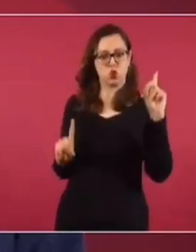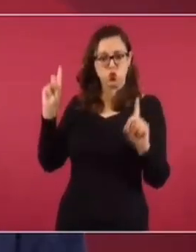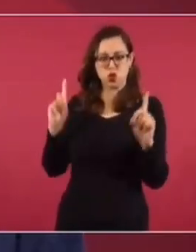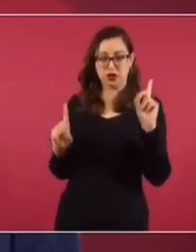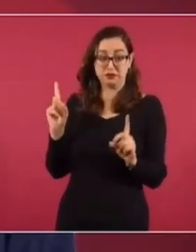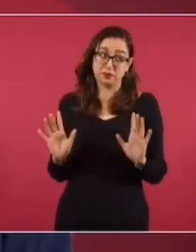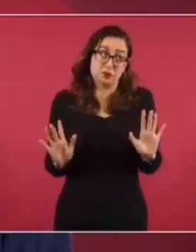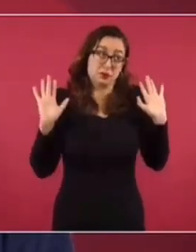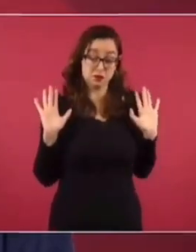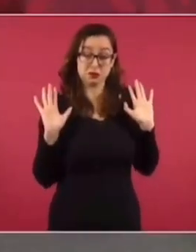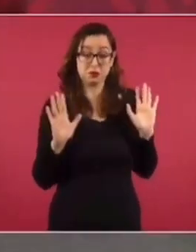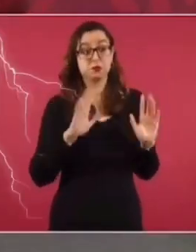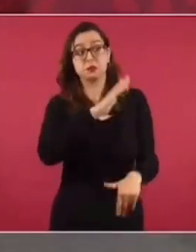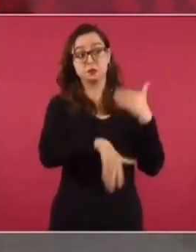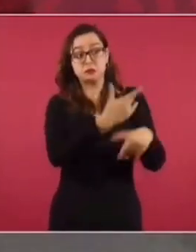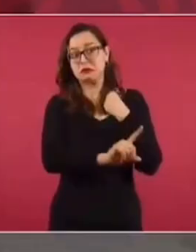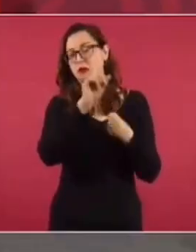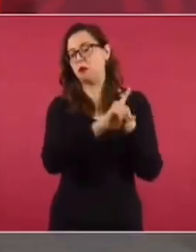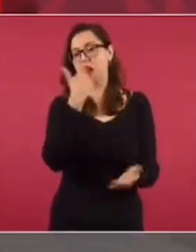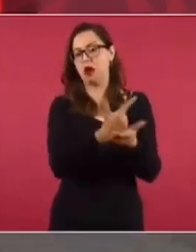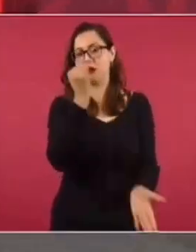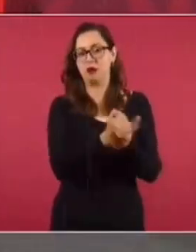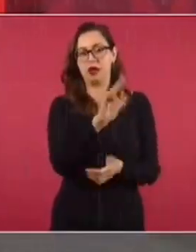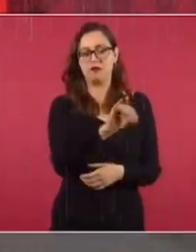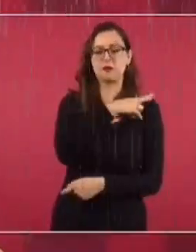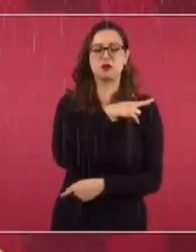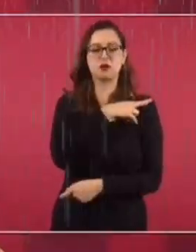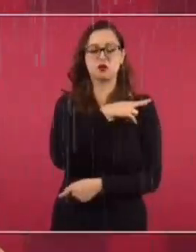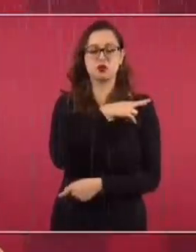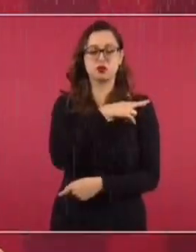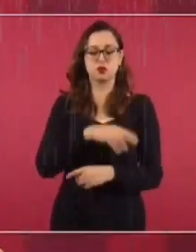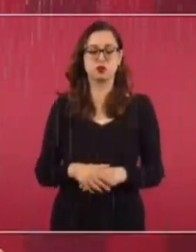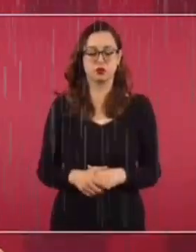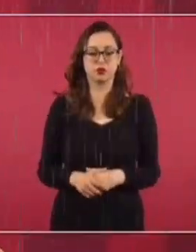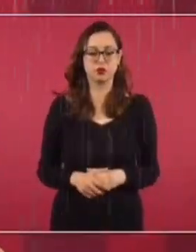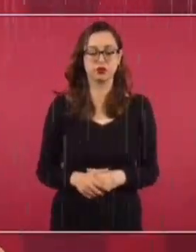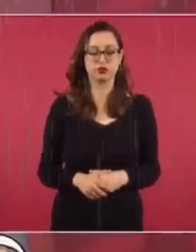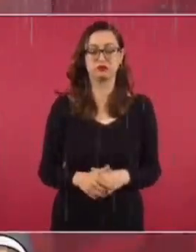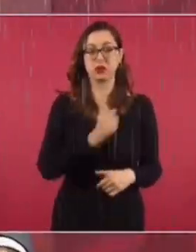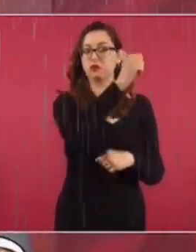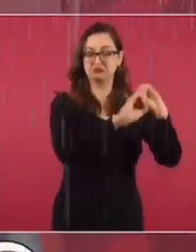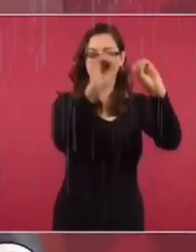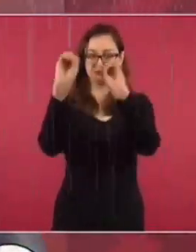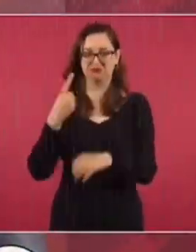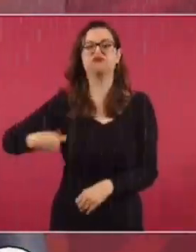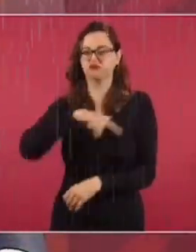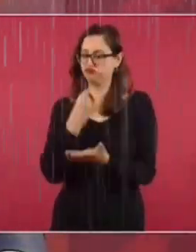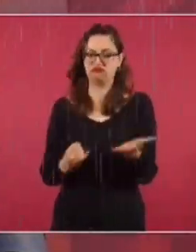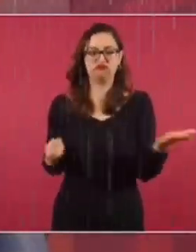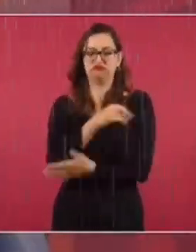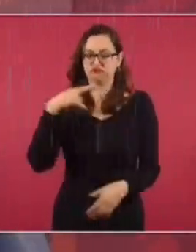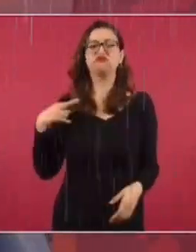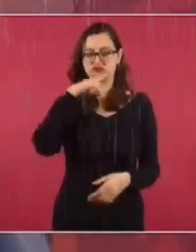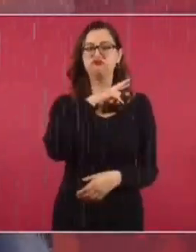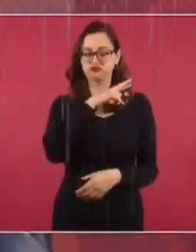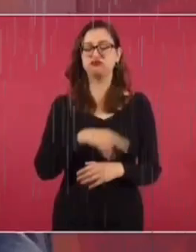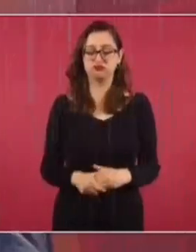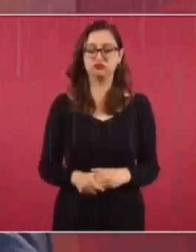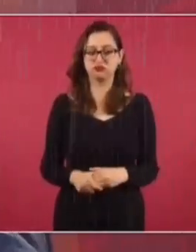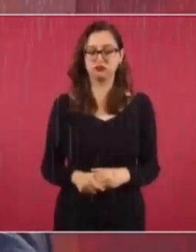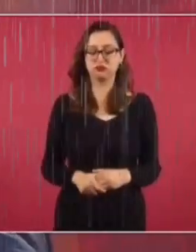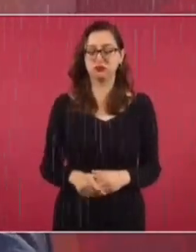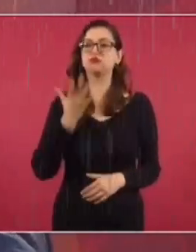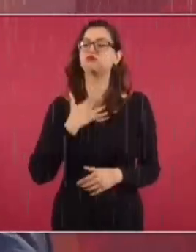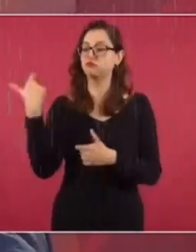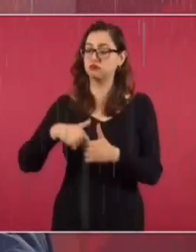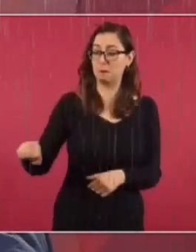y eso les originó más inflación que nosotros. Antes que nadie, tomamos la decisión de no